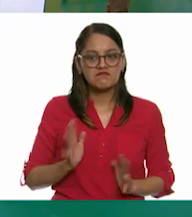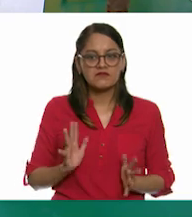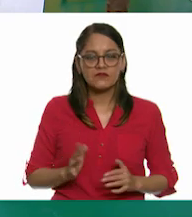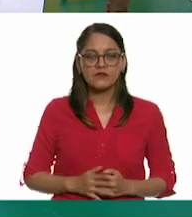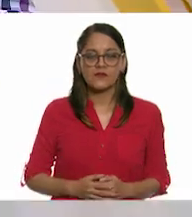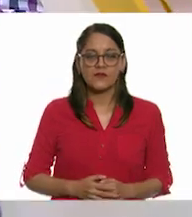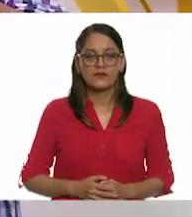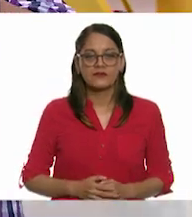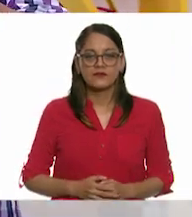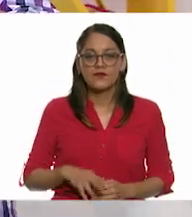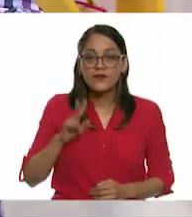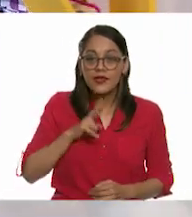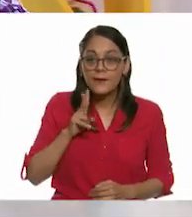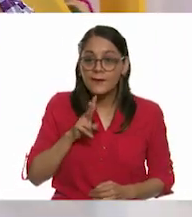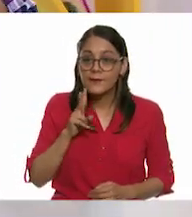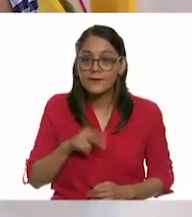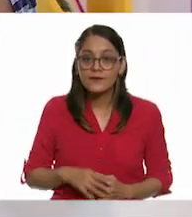a ver.